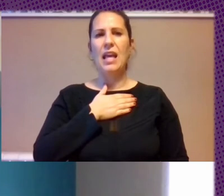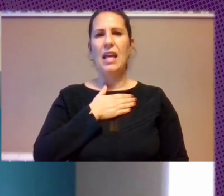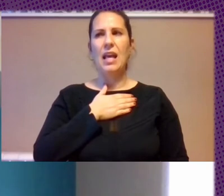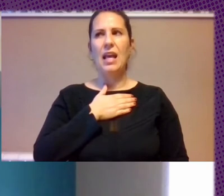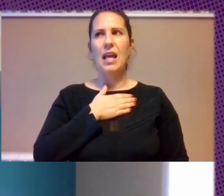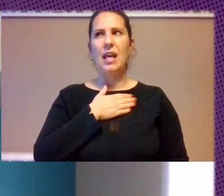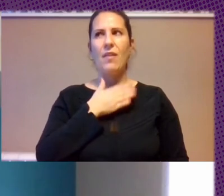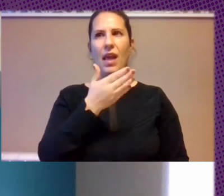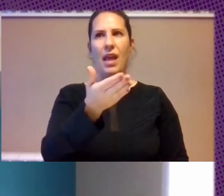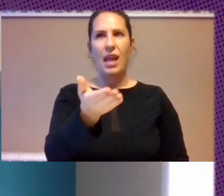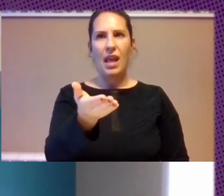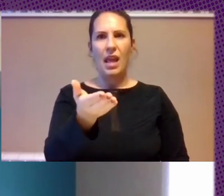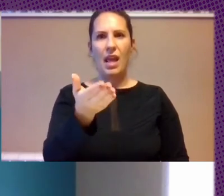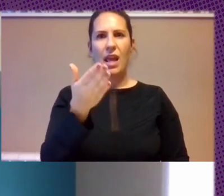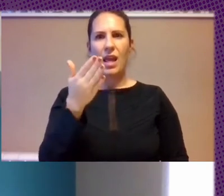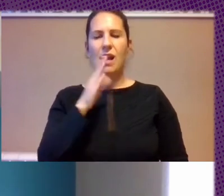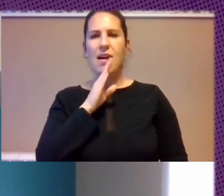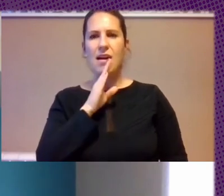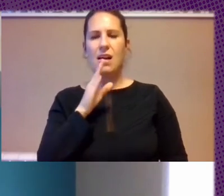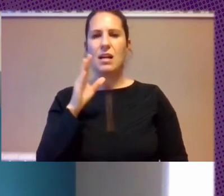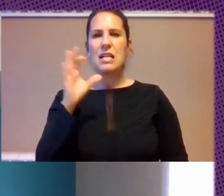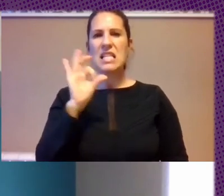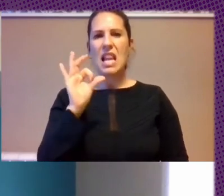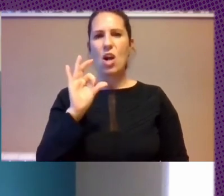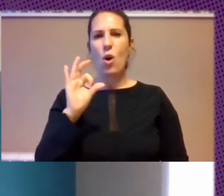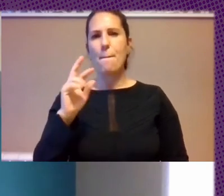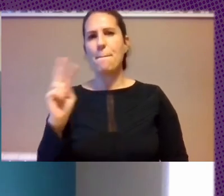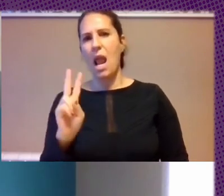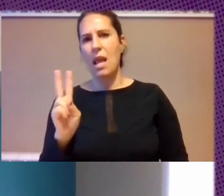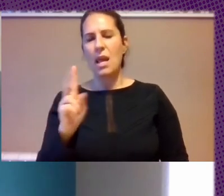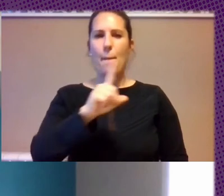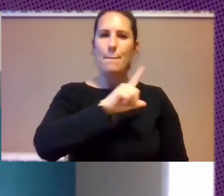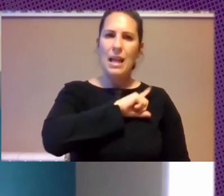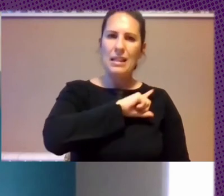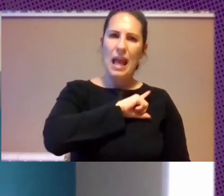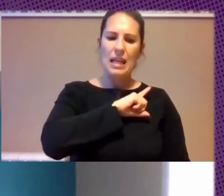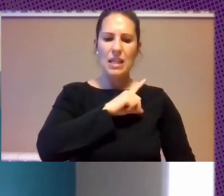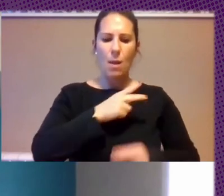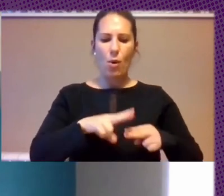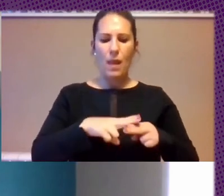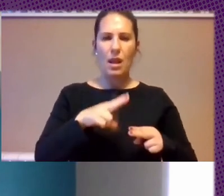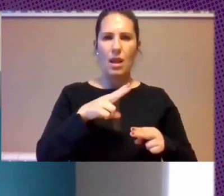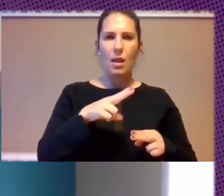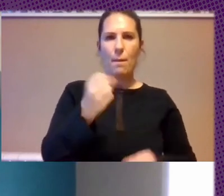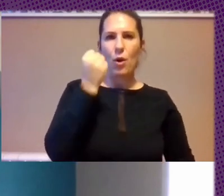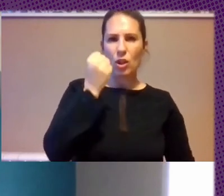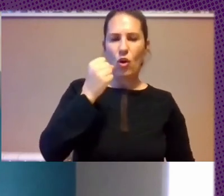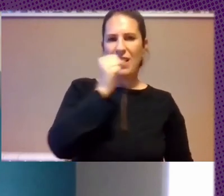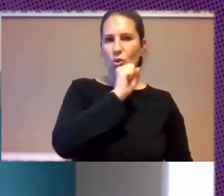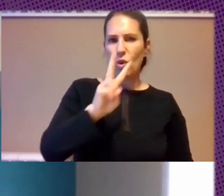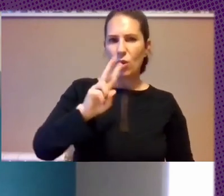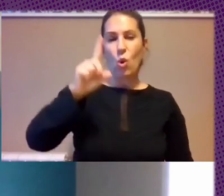Esta Convergencia Silicon Valley Militares Y Poder Político De Estados Unidos Y Poder Poder Cultural Y